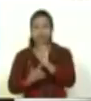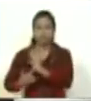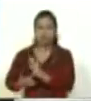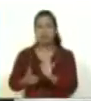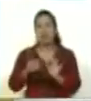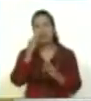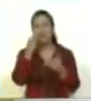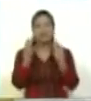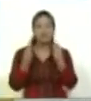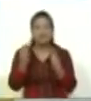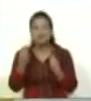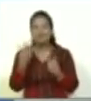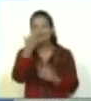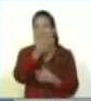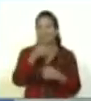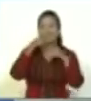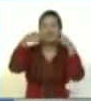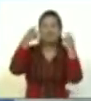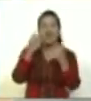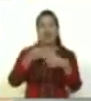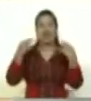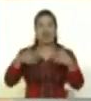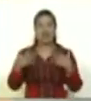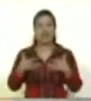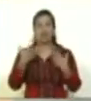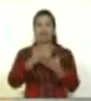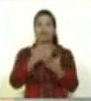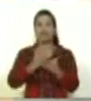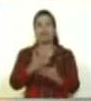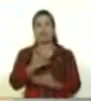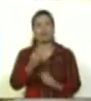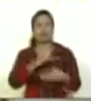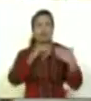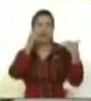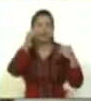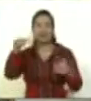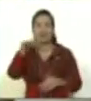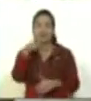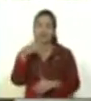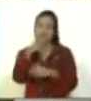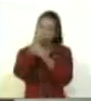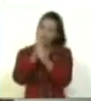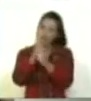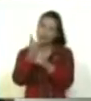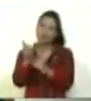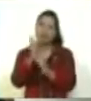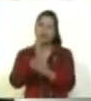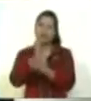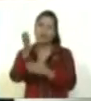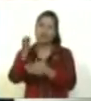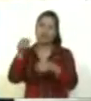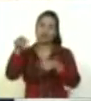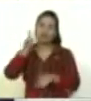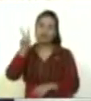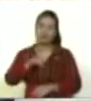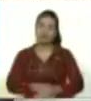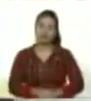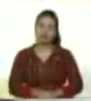Jovial, carismático y alegre, con un espíritu joven que llena de esperanza a un pueblo que confía en su lealtad con Venezuela.